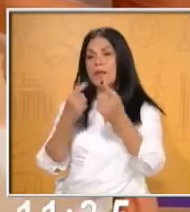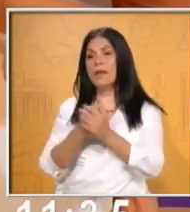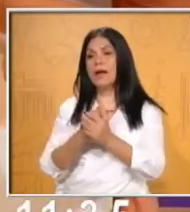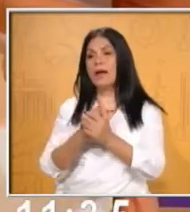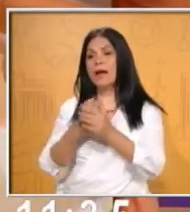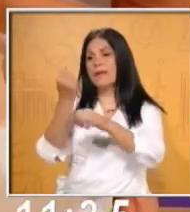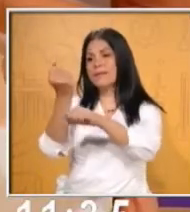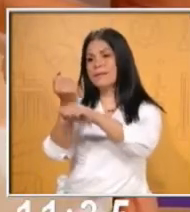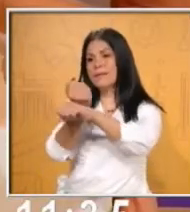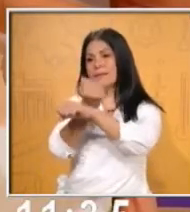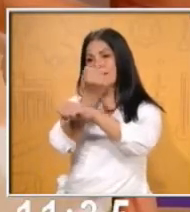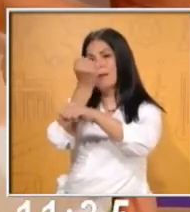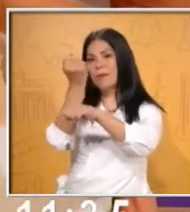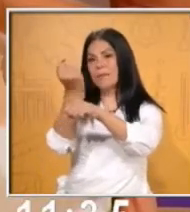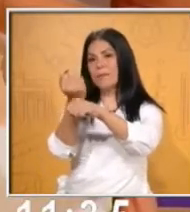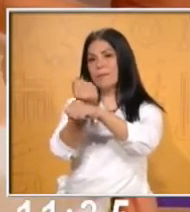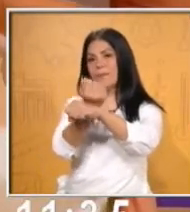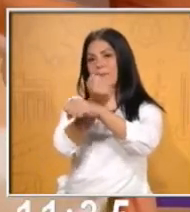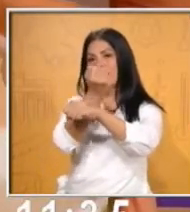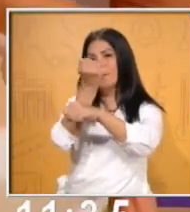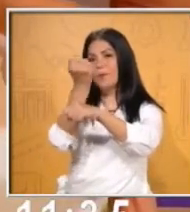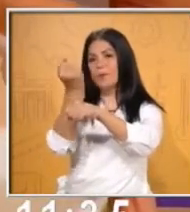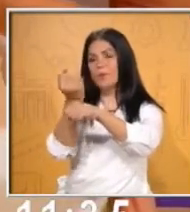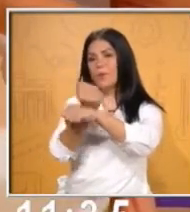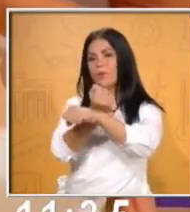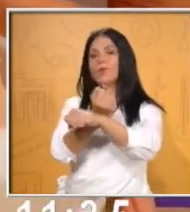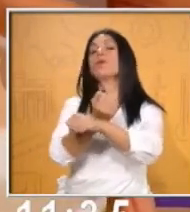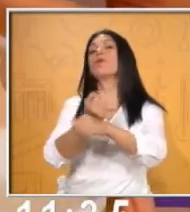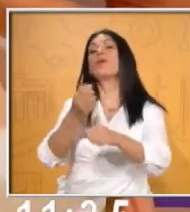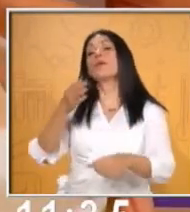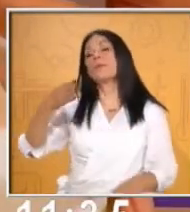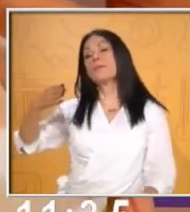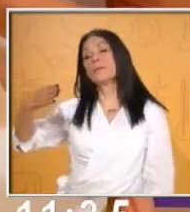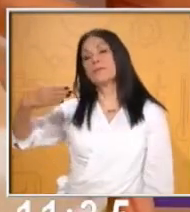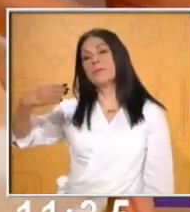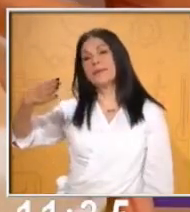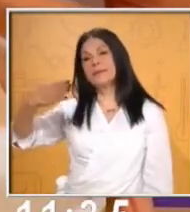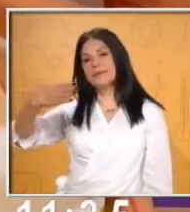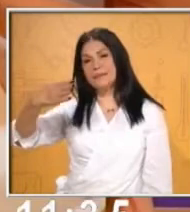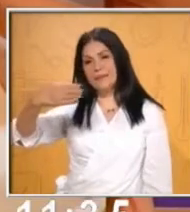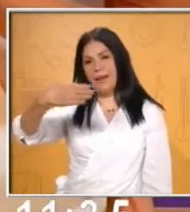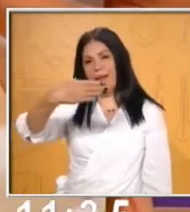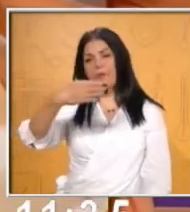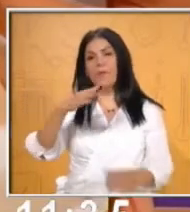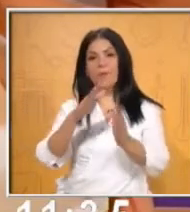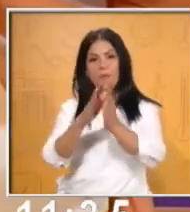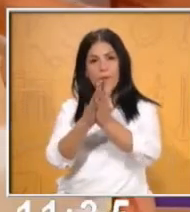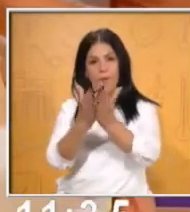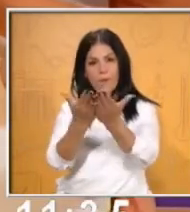zapato, pescado, libro,